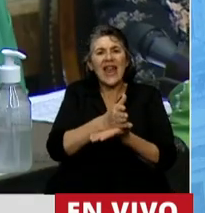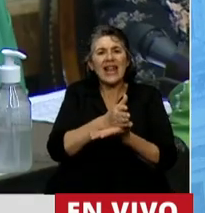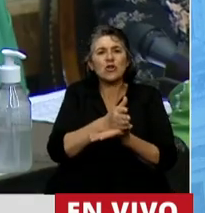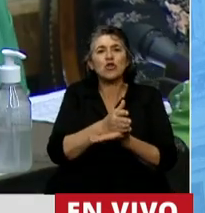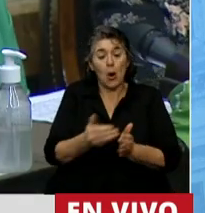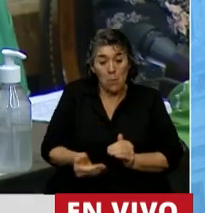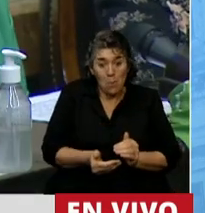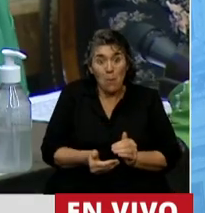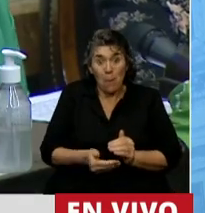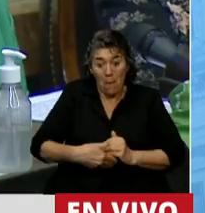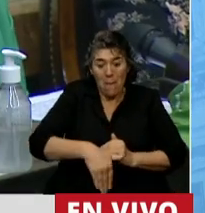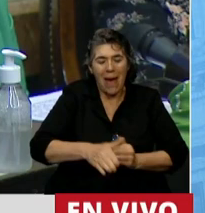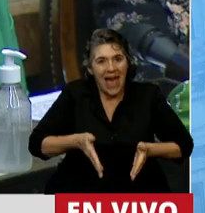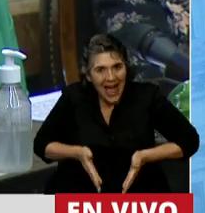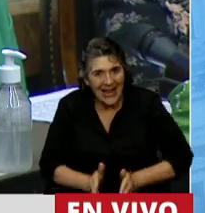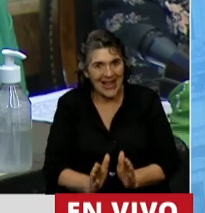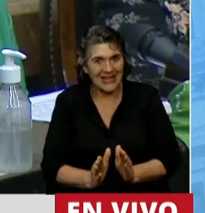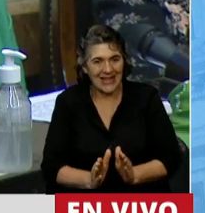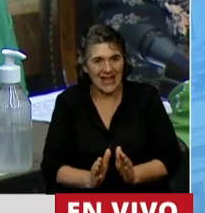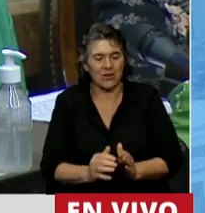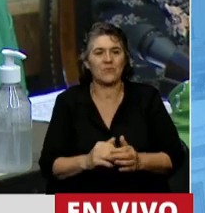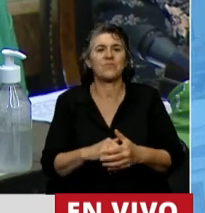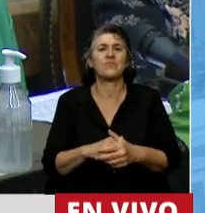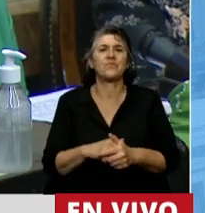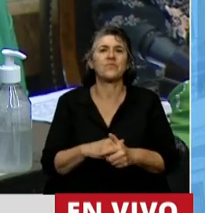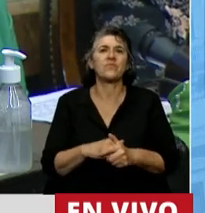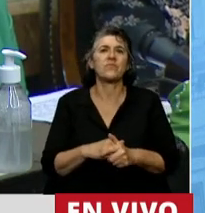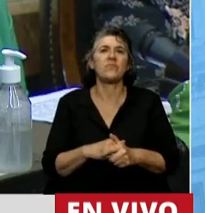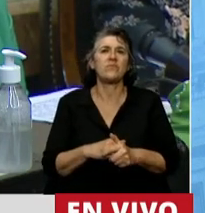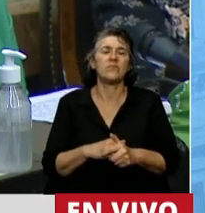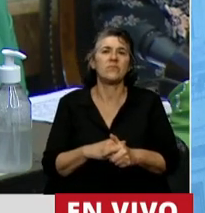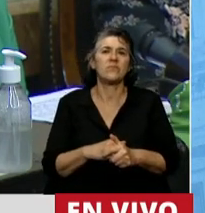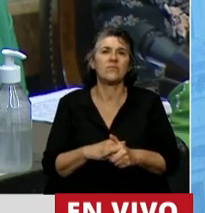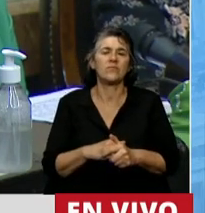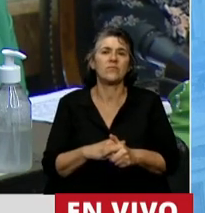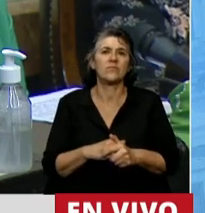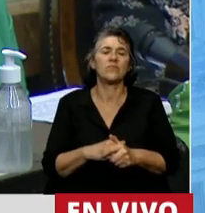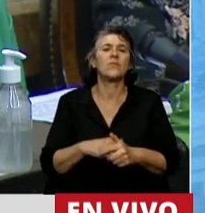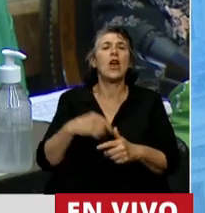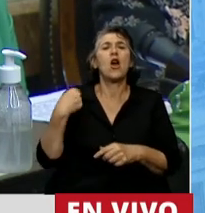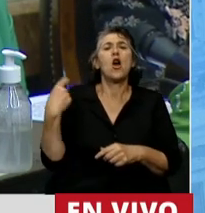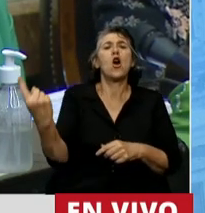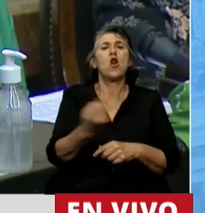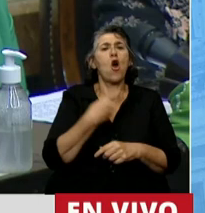Aspectos sanitarios, sería necio para cualquiera de nosotros que somos parte de este debate,